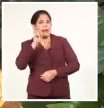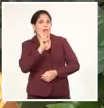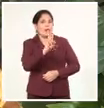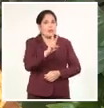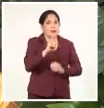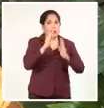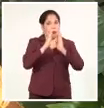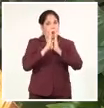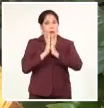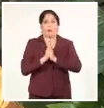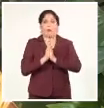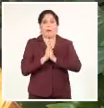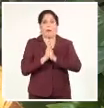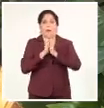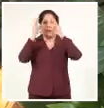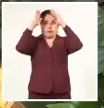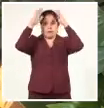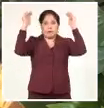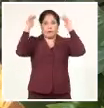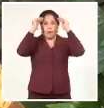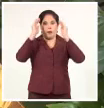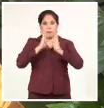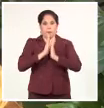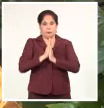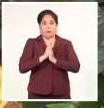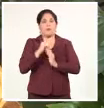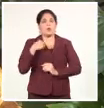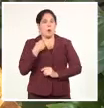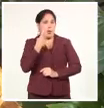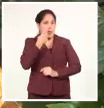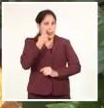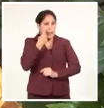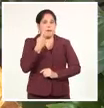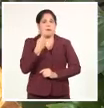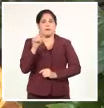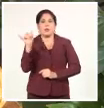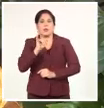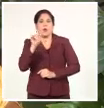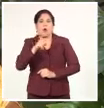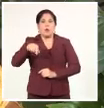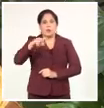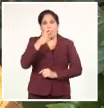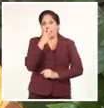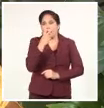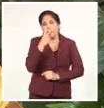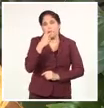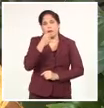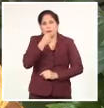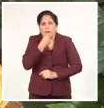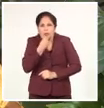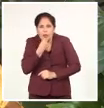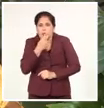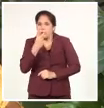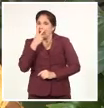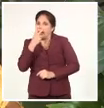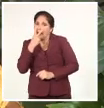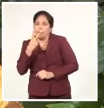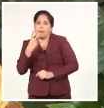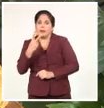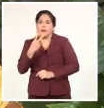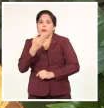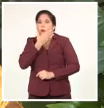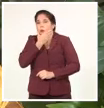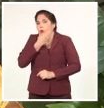convento de Belén y pude constatar el tratamiento y la atención que se le da a las personas de la tercera